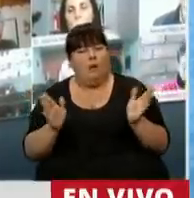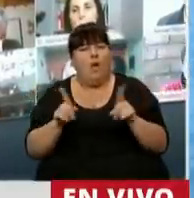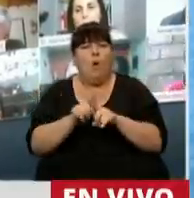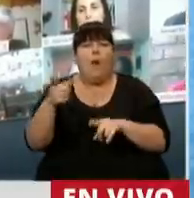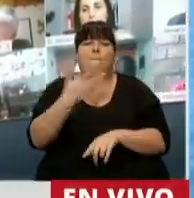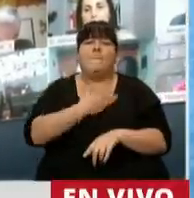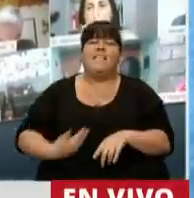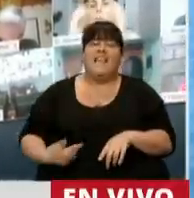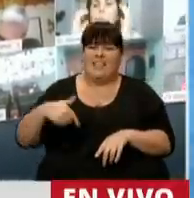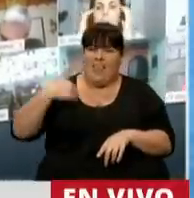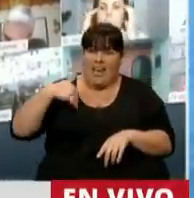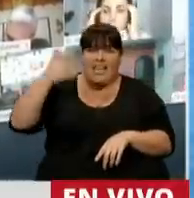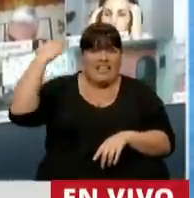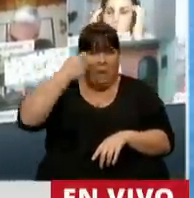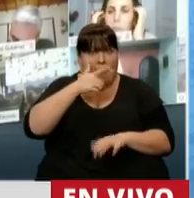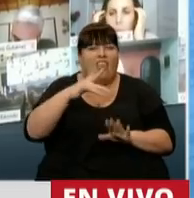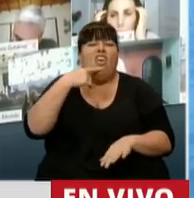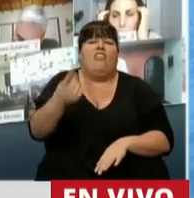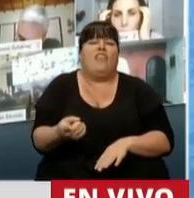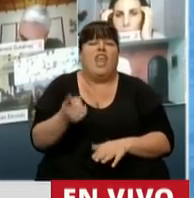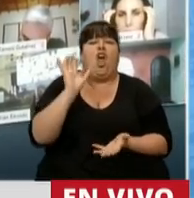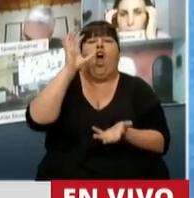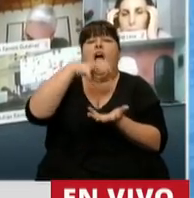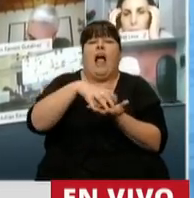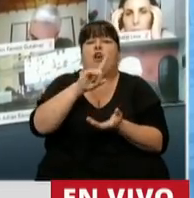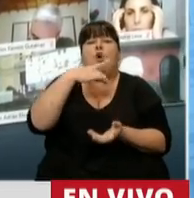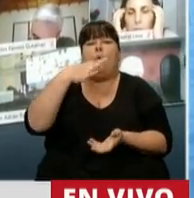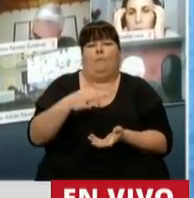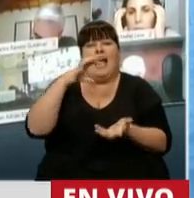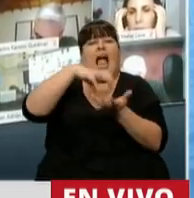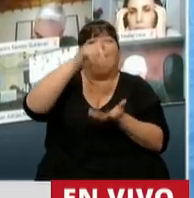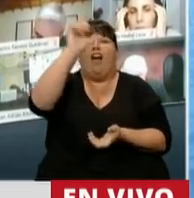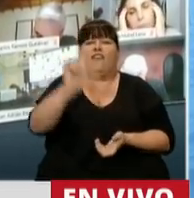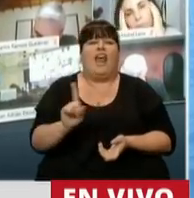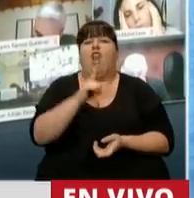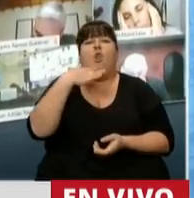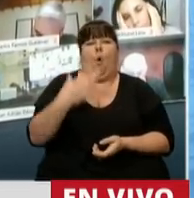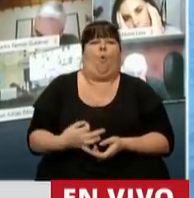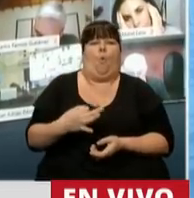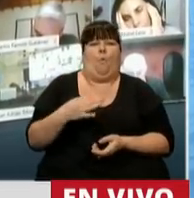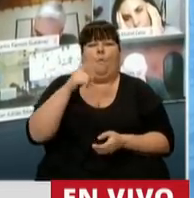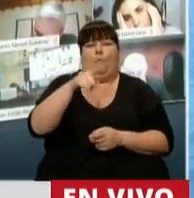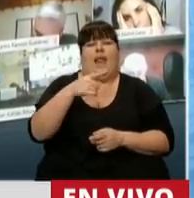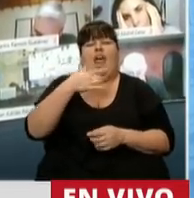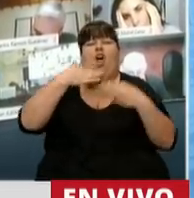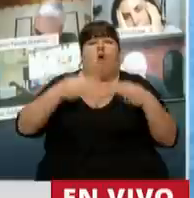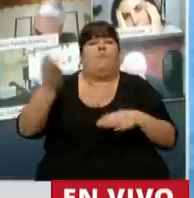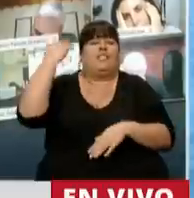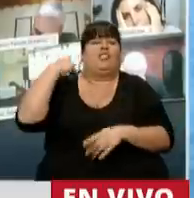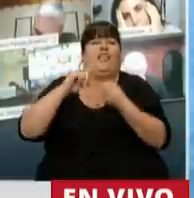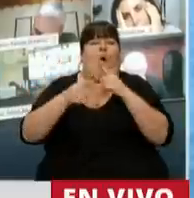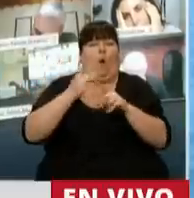un presidente de la nación que decía que la Cámara Federal no había cumplido con los compromisos